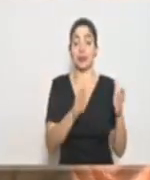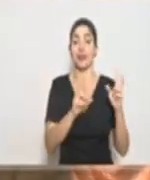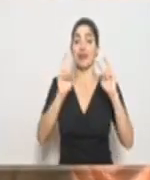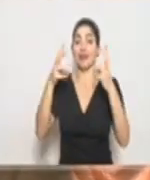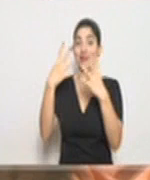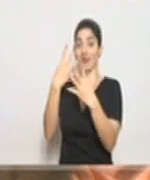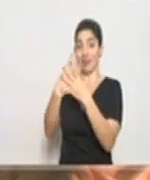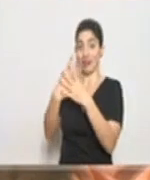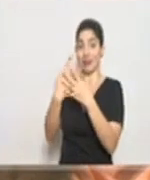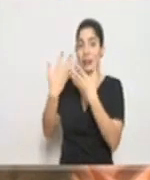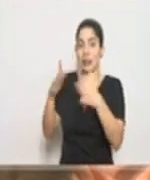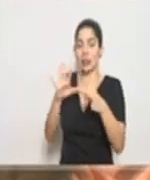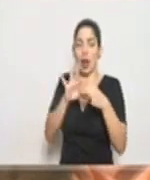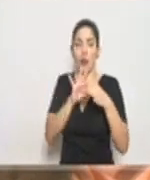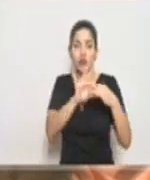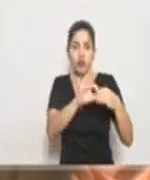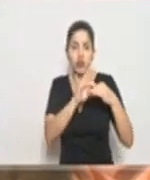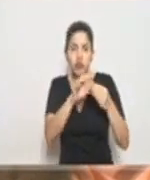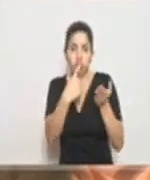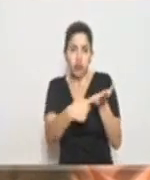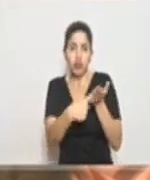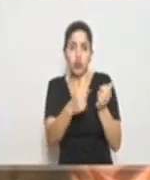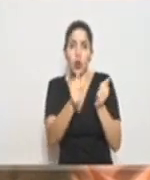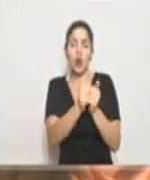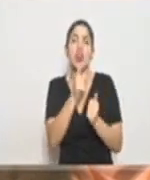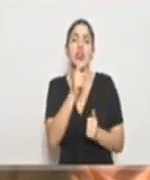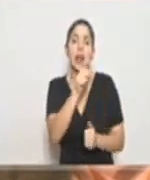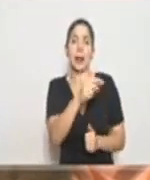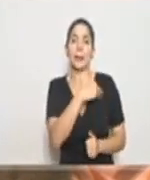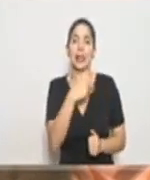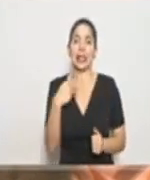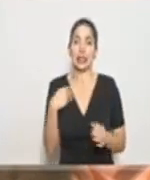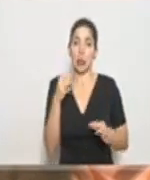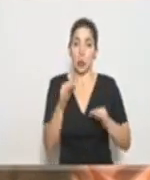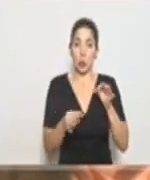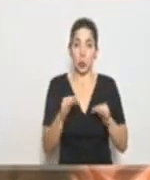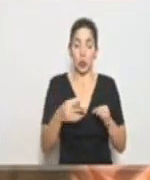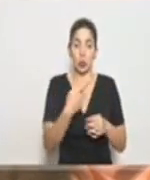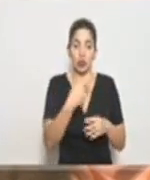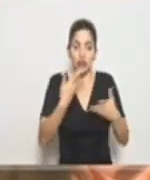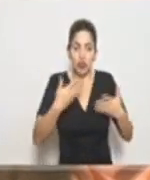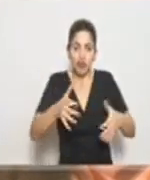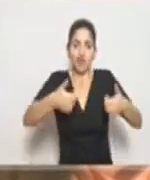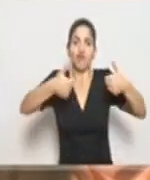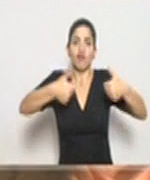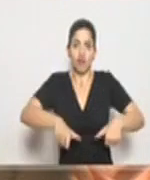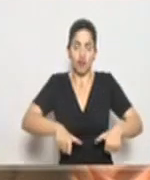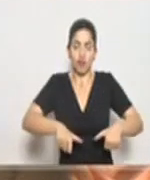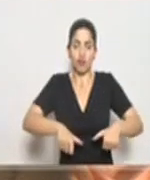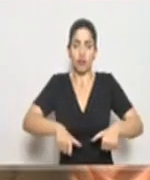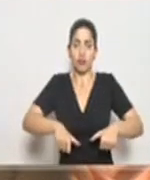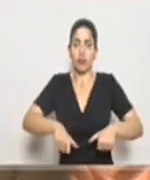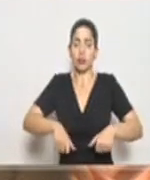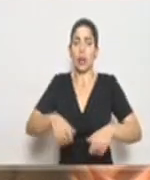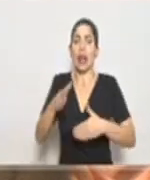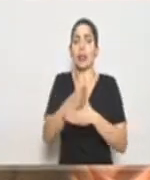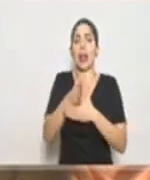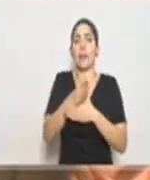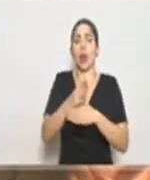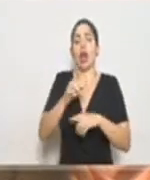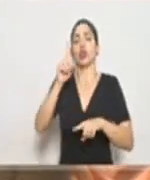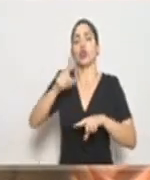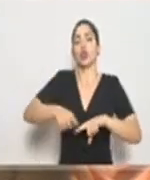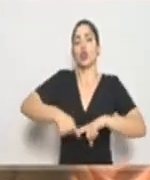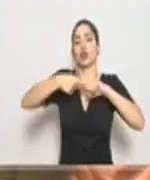en una coordinación y conversación con la ministra de Justicia, se ha decidido suspender temporalmente la